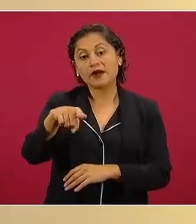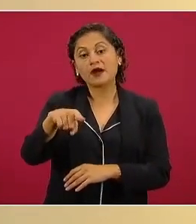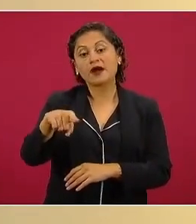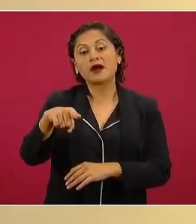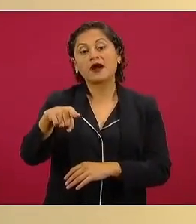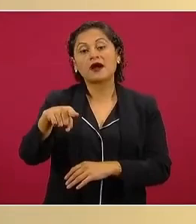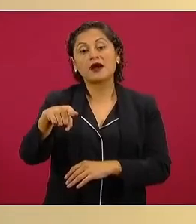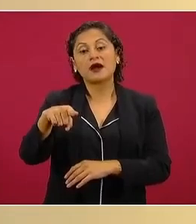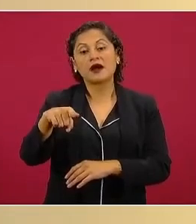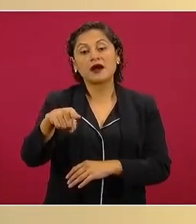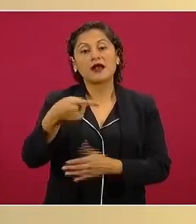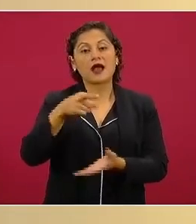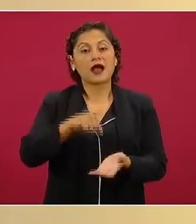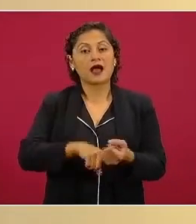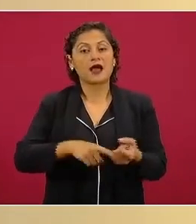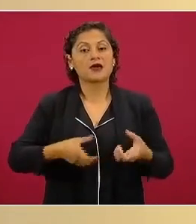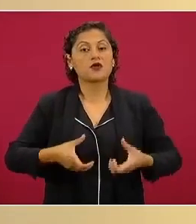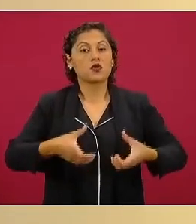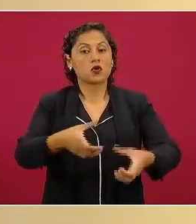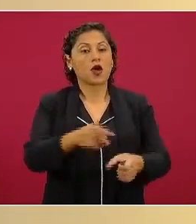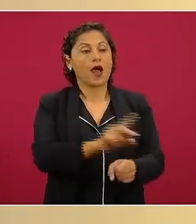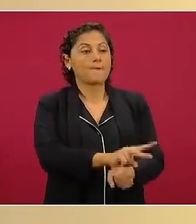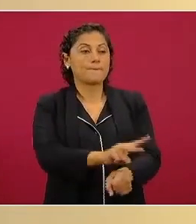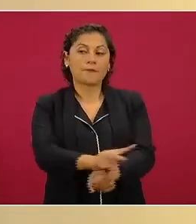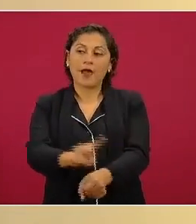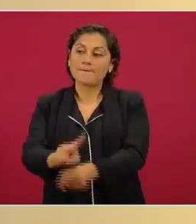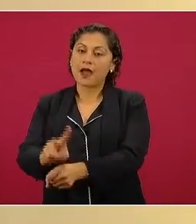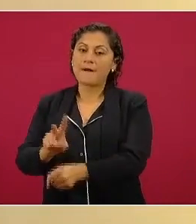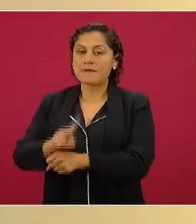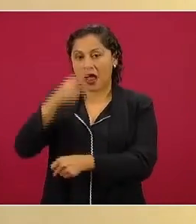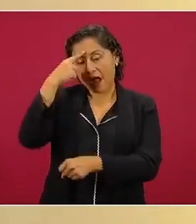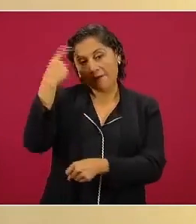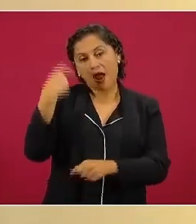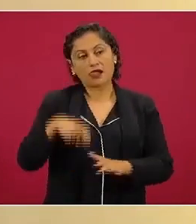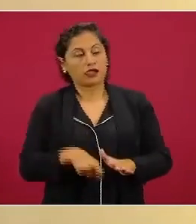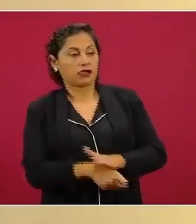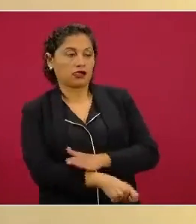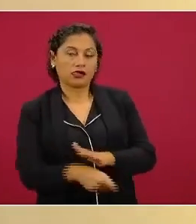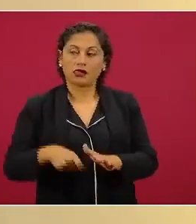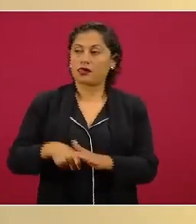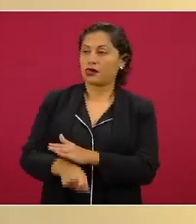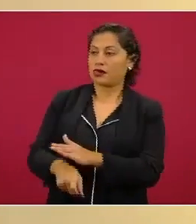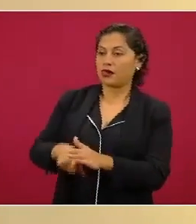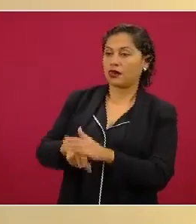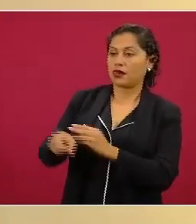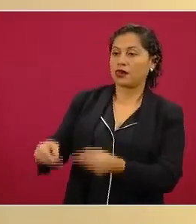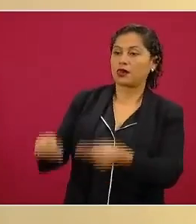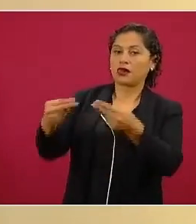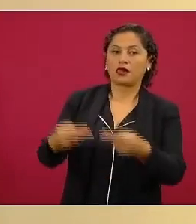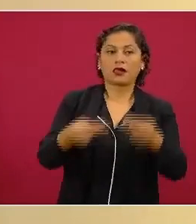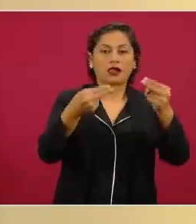inspectores de vía pública que se dedican a extorsionar a quienes tienen negocios